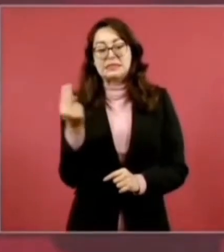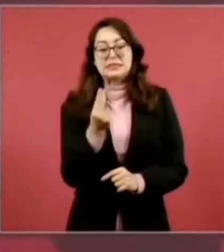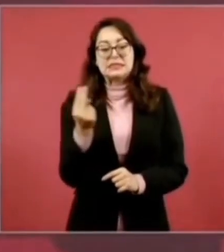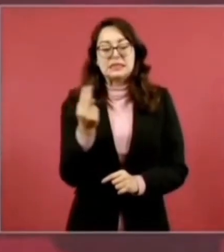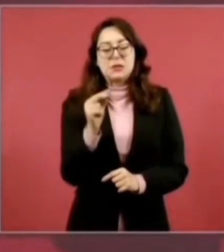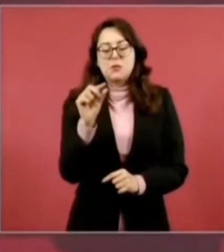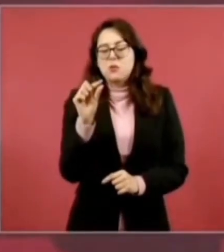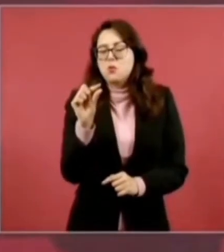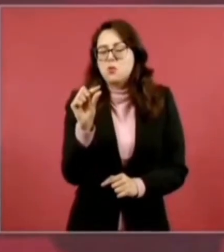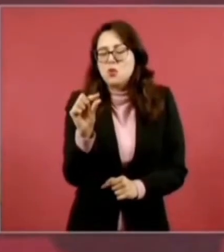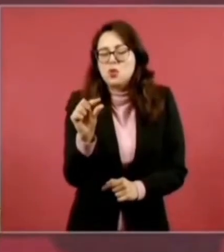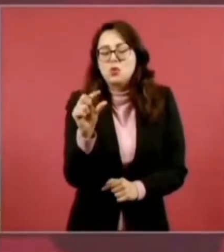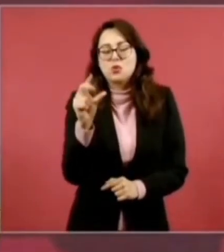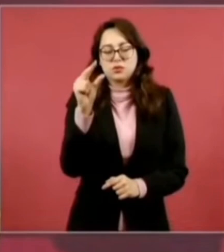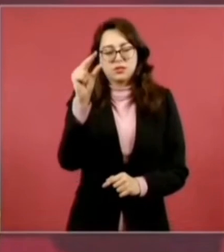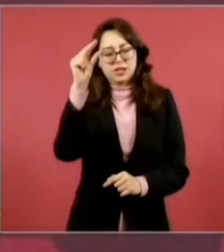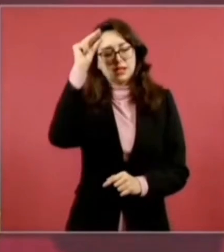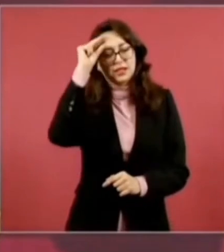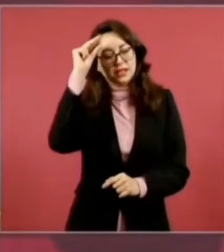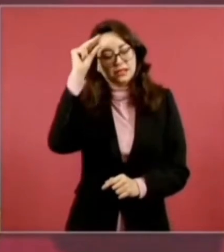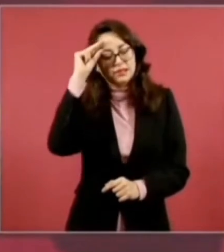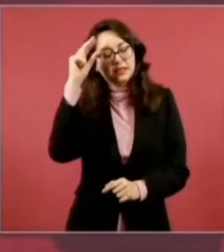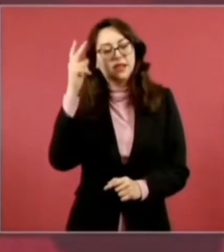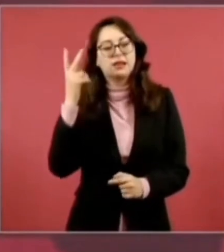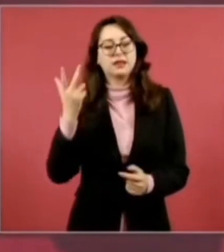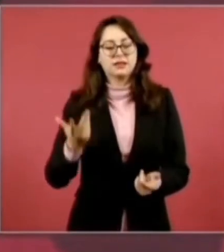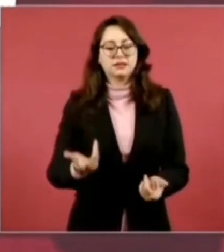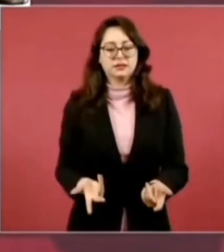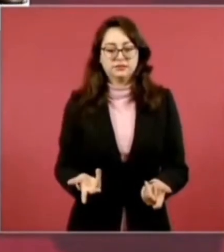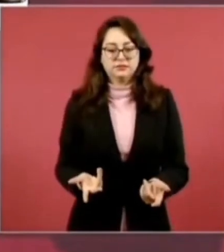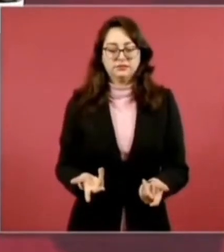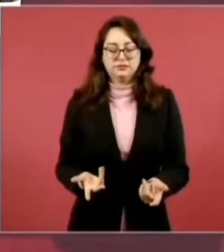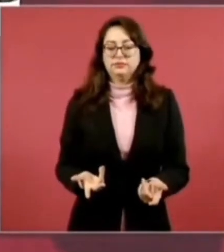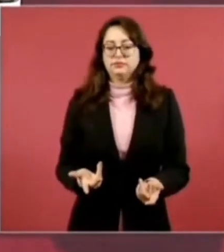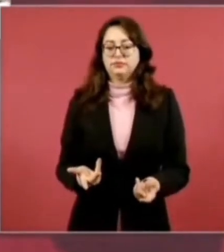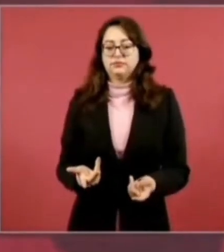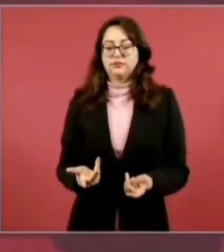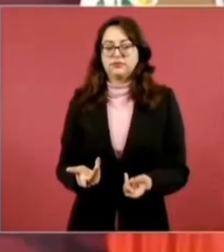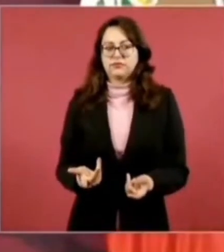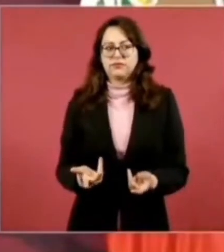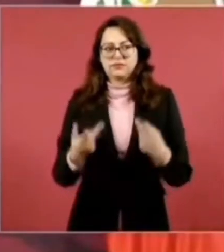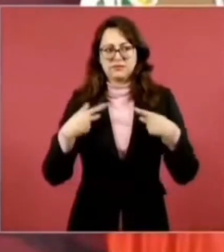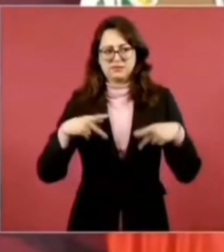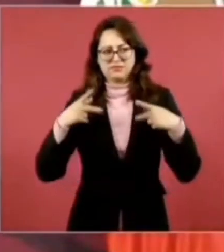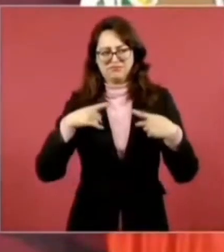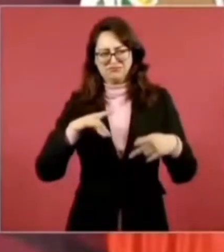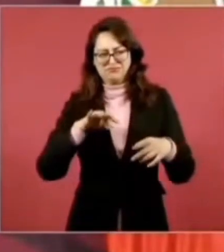que un estadounidense vote por ese señor. Gracias. Gracias. Gracias. Gracias. Gracias.